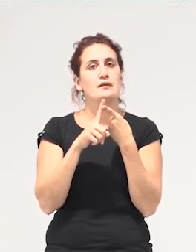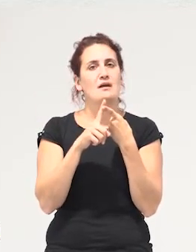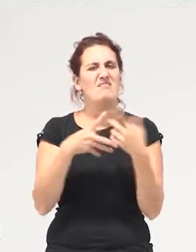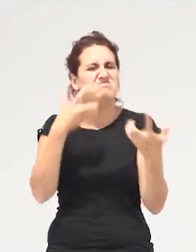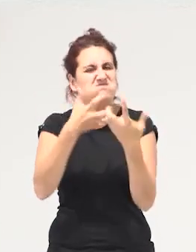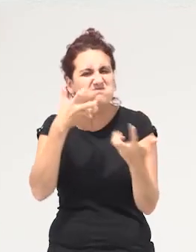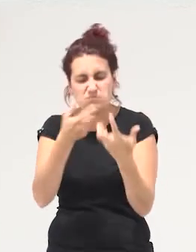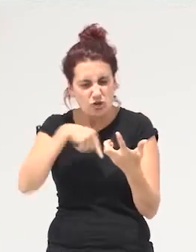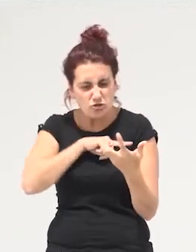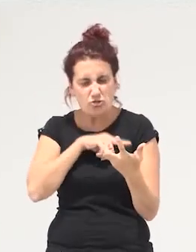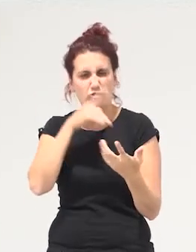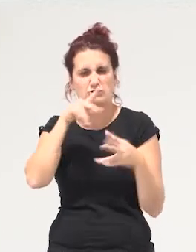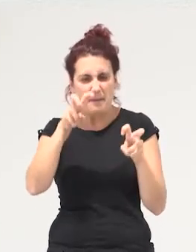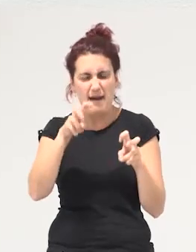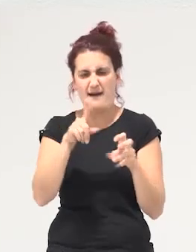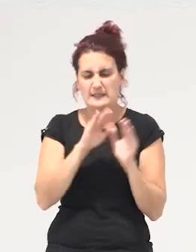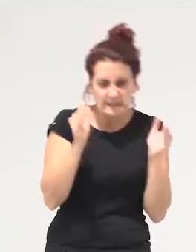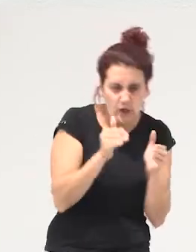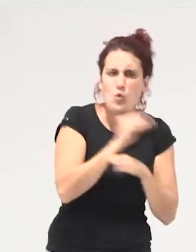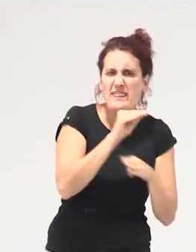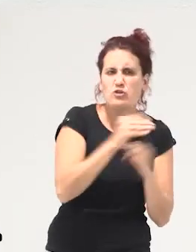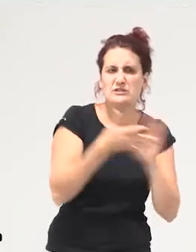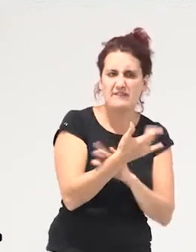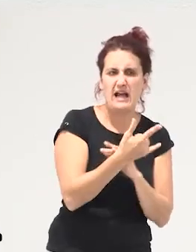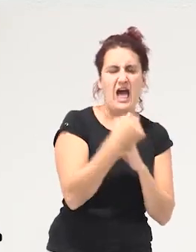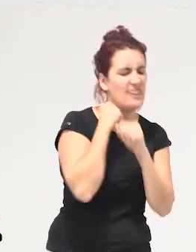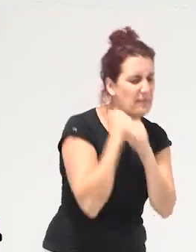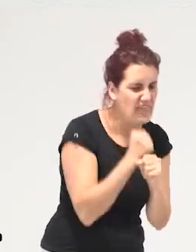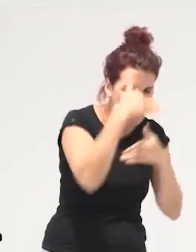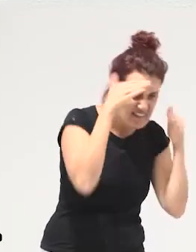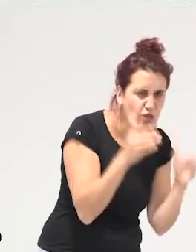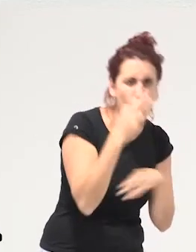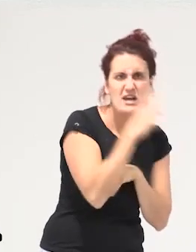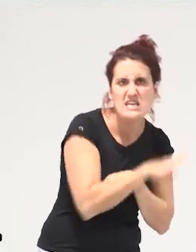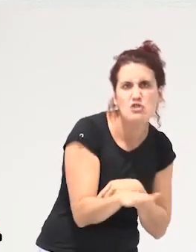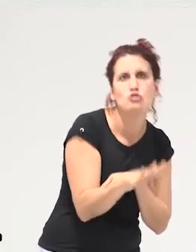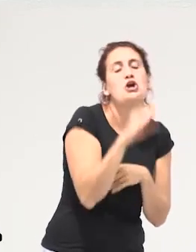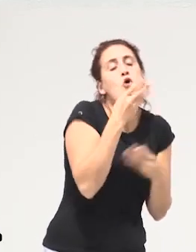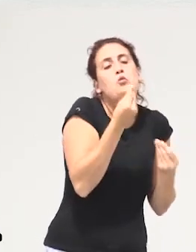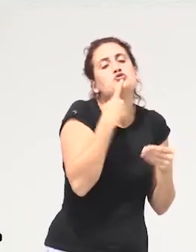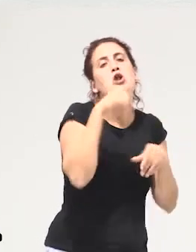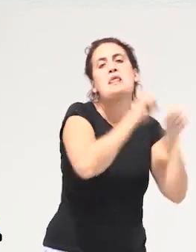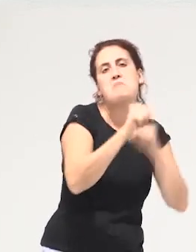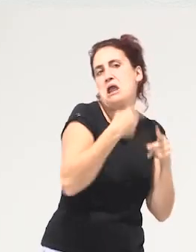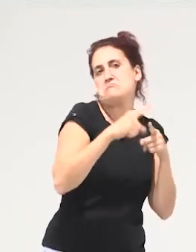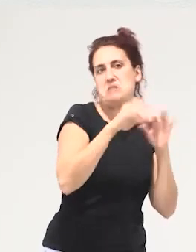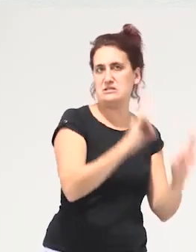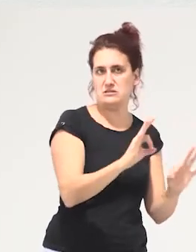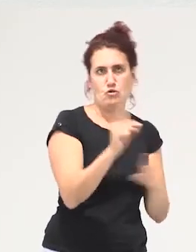en esa idea estrecha de que cuidados es atención a la dependencia cuidado de menores y como mucho limpiar o cosas así